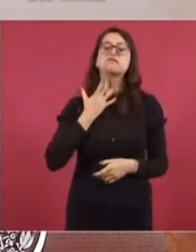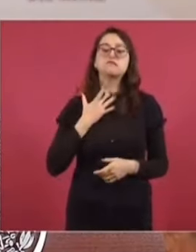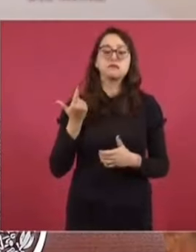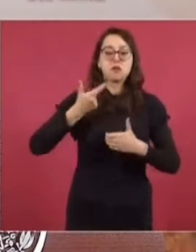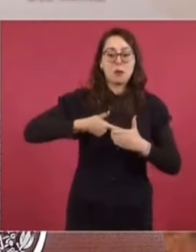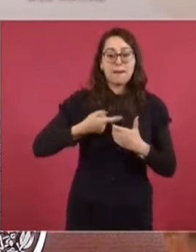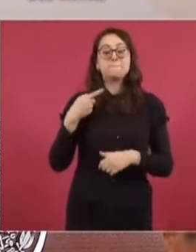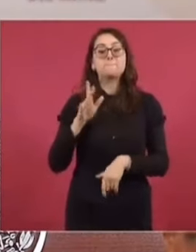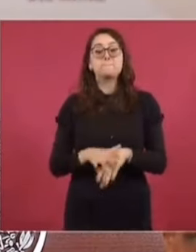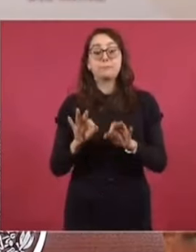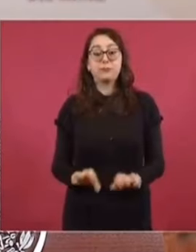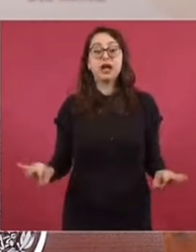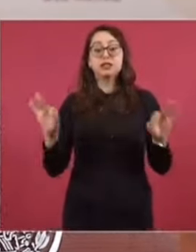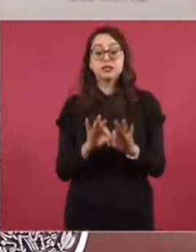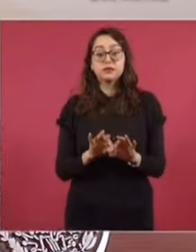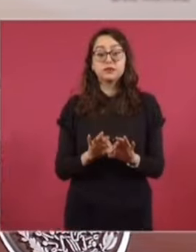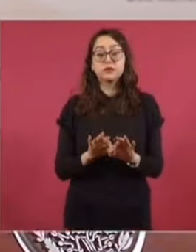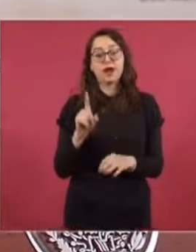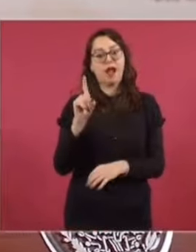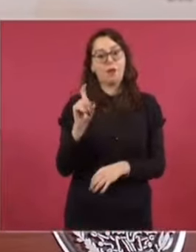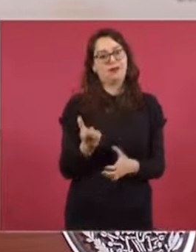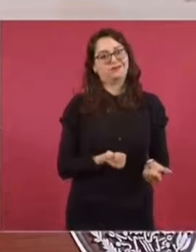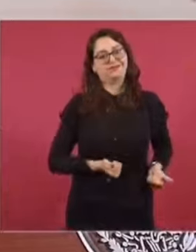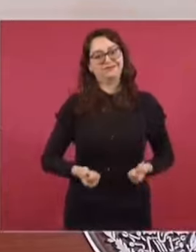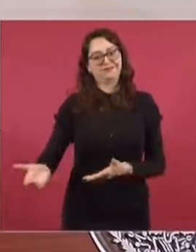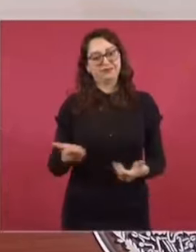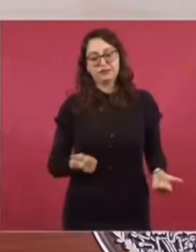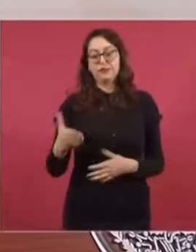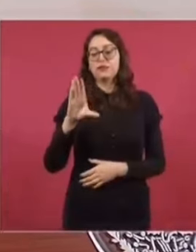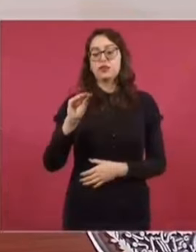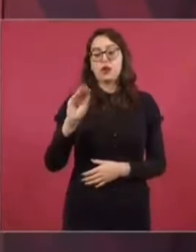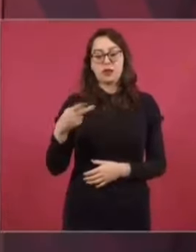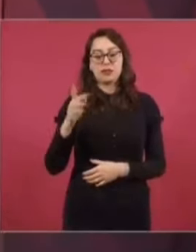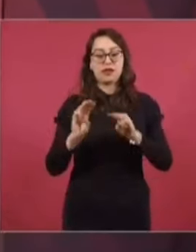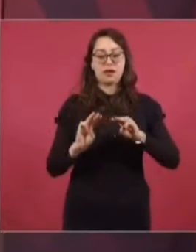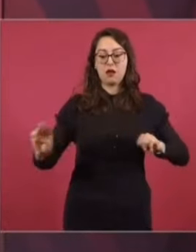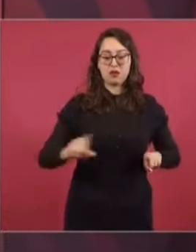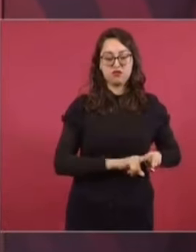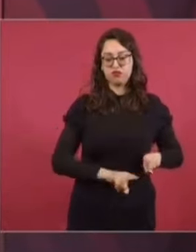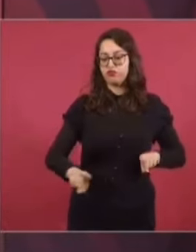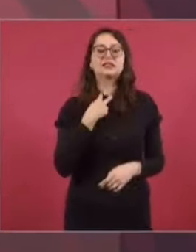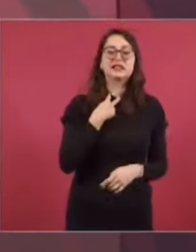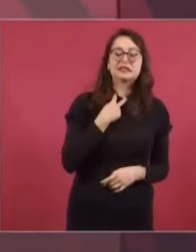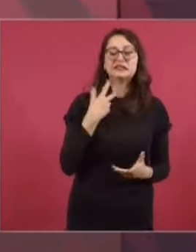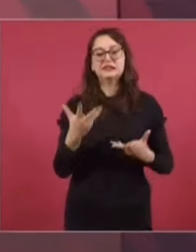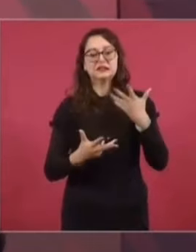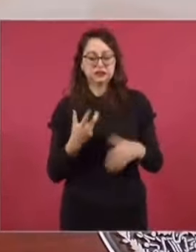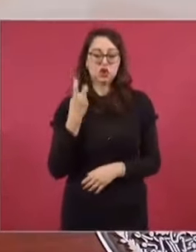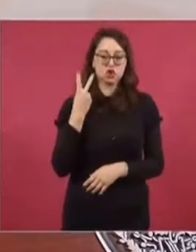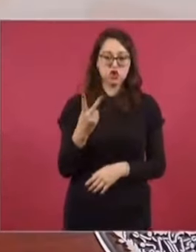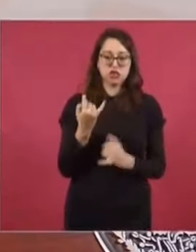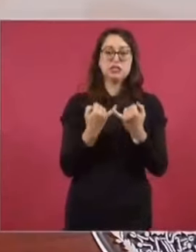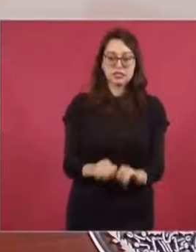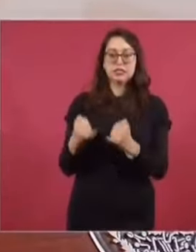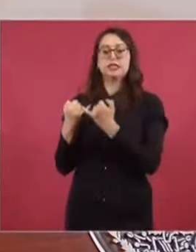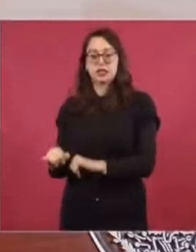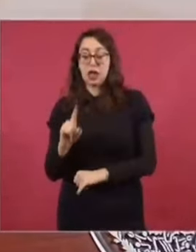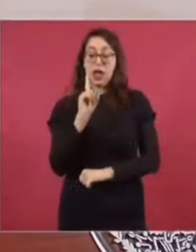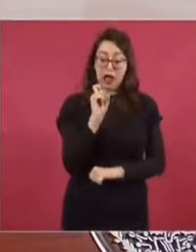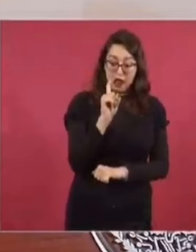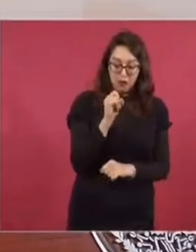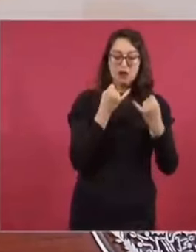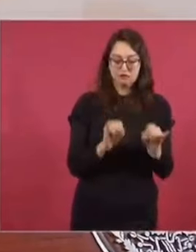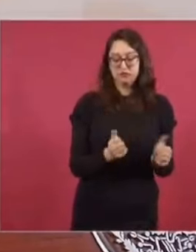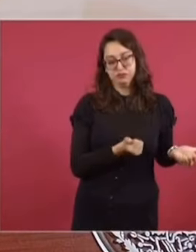es que vamos a inaugurar, lo que decía yo ayer, el acueducto de 90 kilómetros para llevar agua a expugir. Vamos a las dos cosas. Vamos a inaugurar